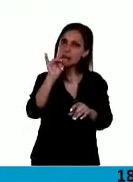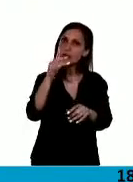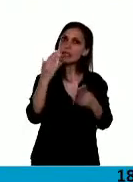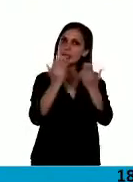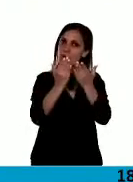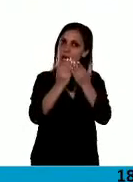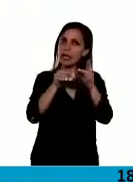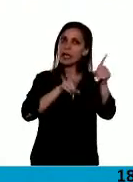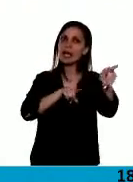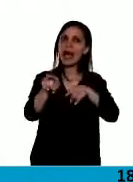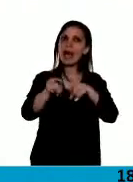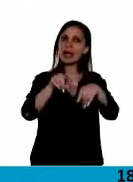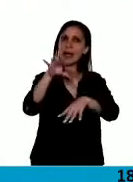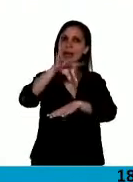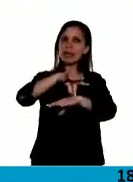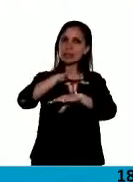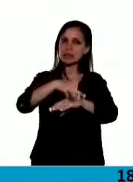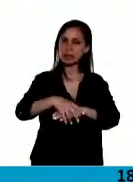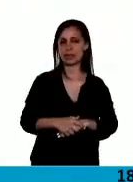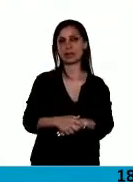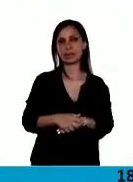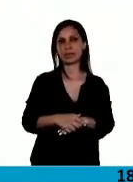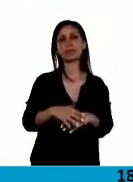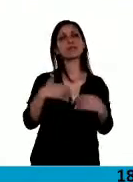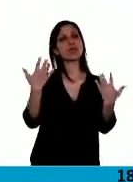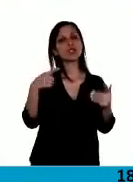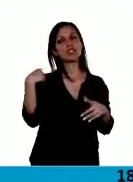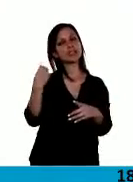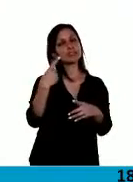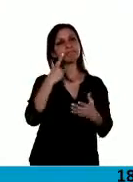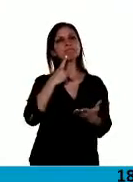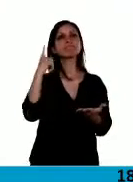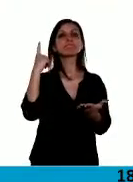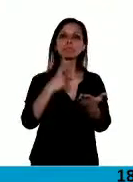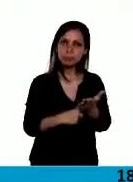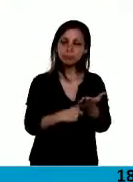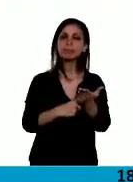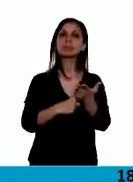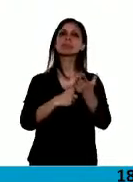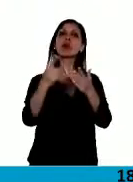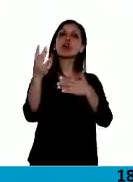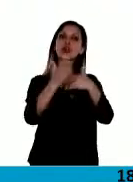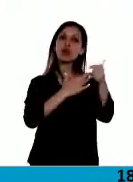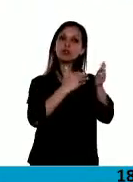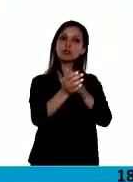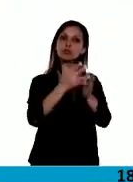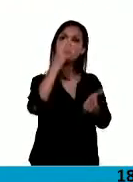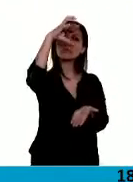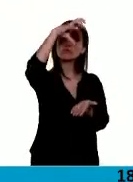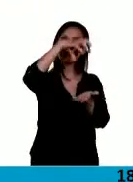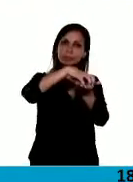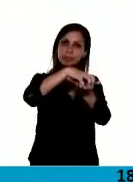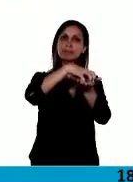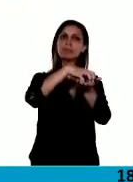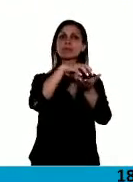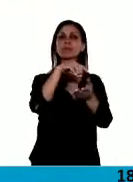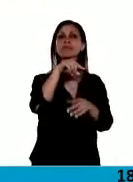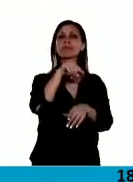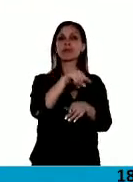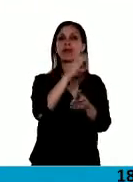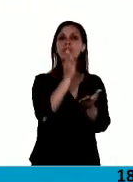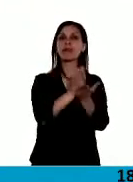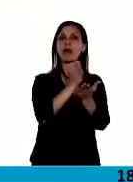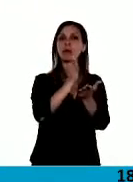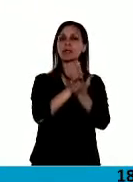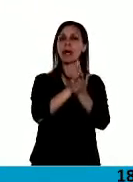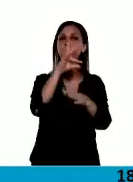eso, con gran esfuerzo se decidió construir el edificio de la Facultad